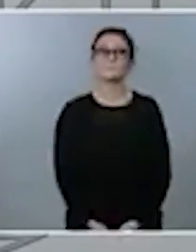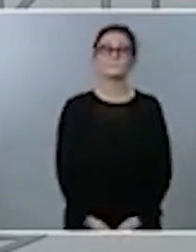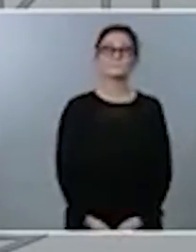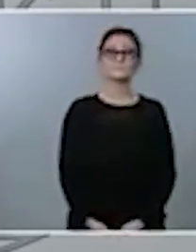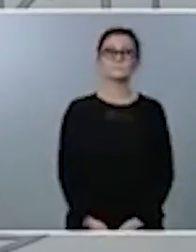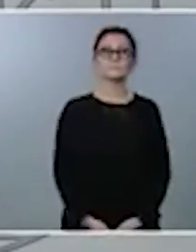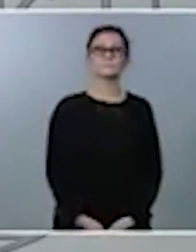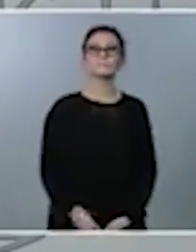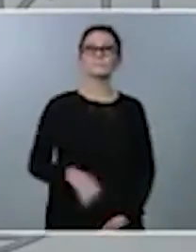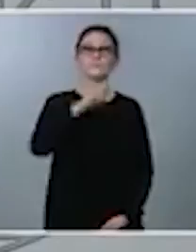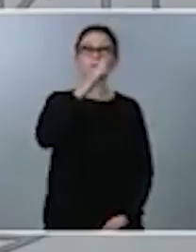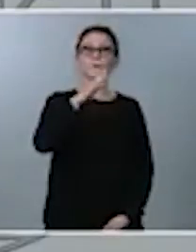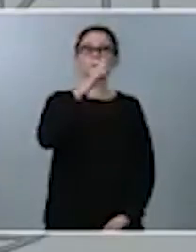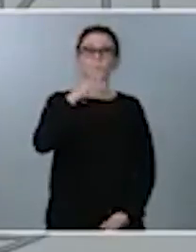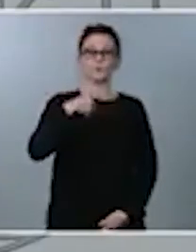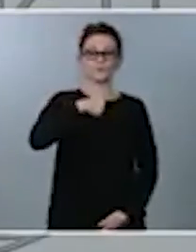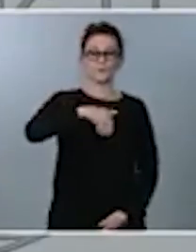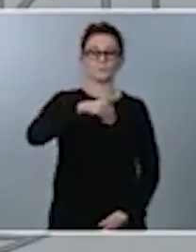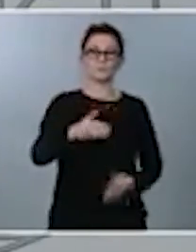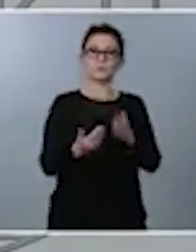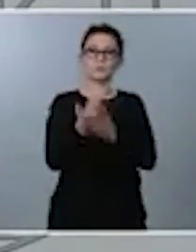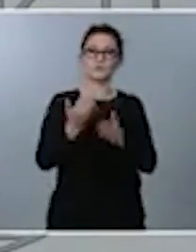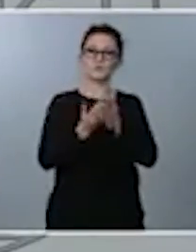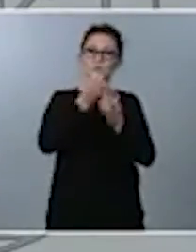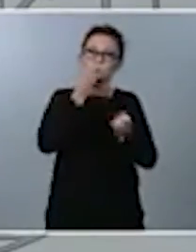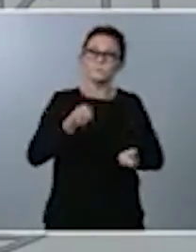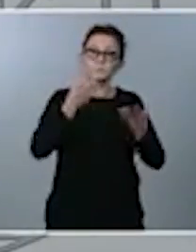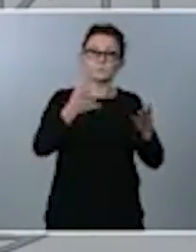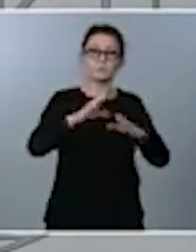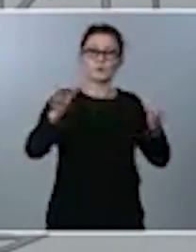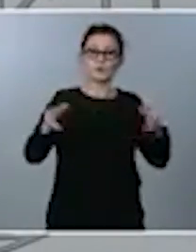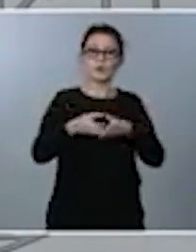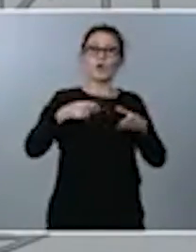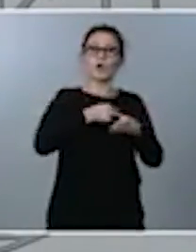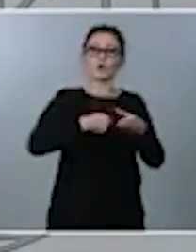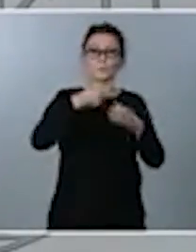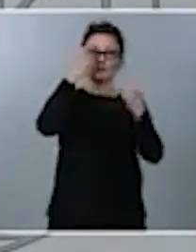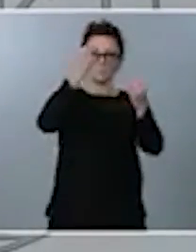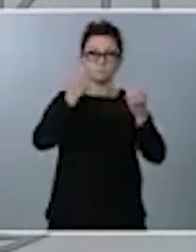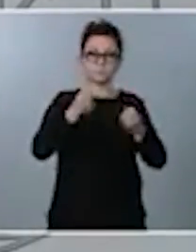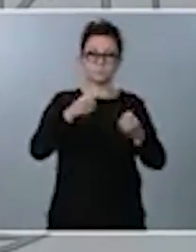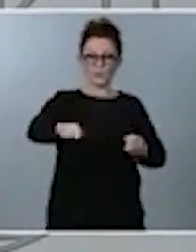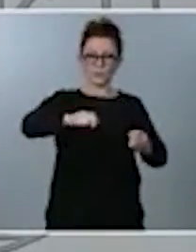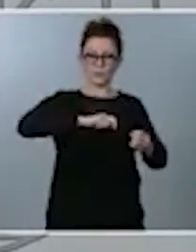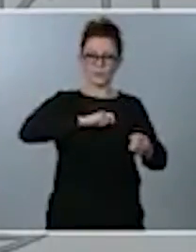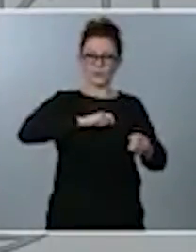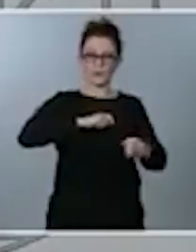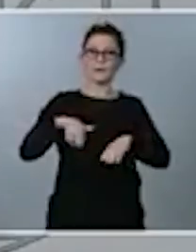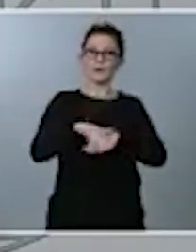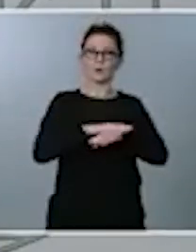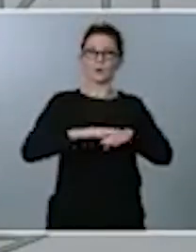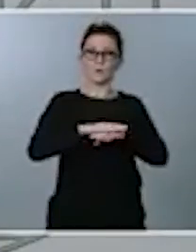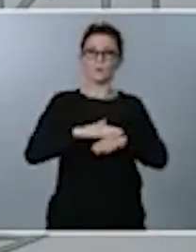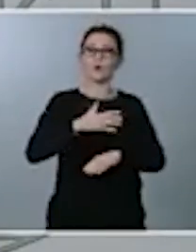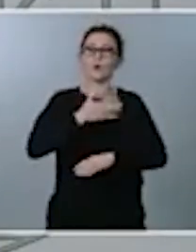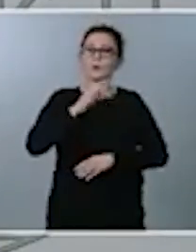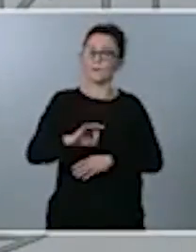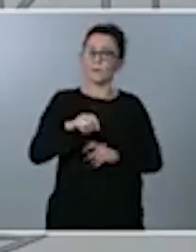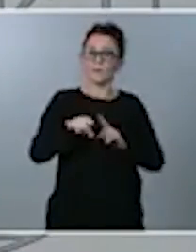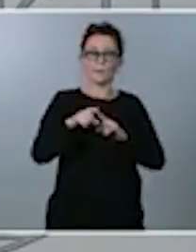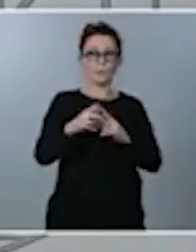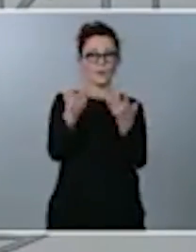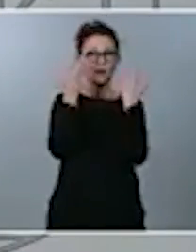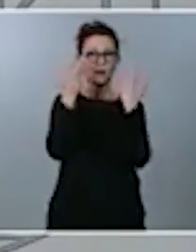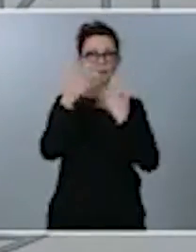públicamente en los próximos días, un comité de expertos que permita a este Gobierno tomar nota de ese asesoramiento respecto a la